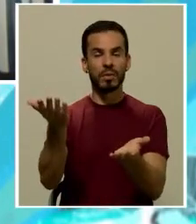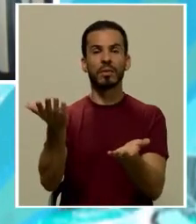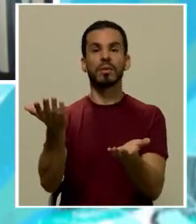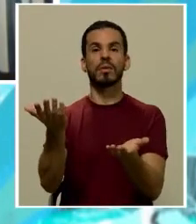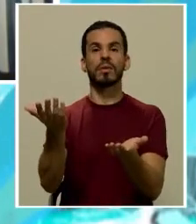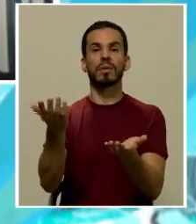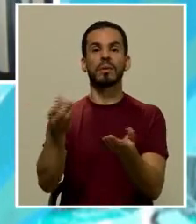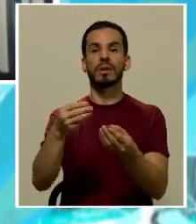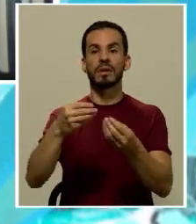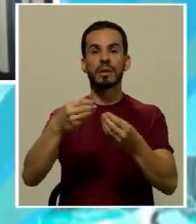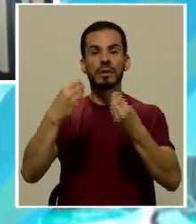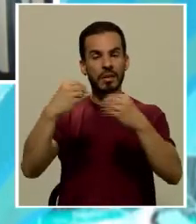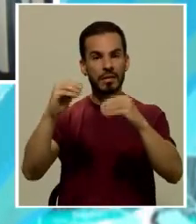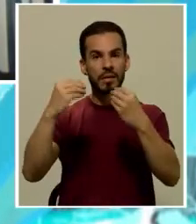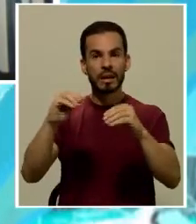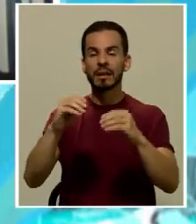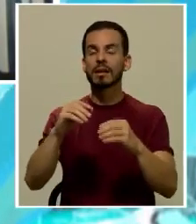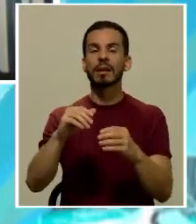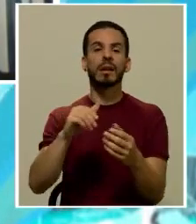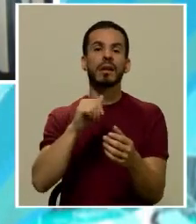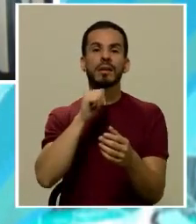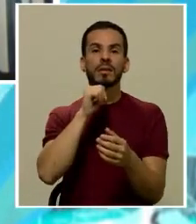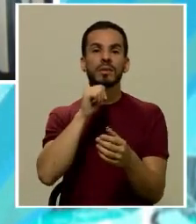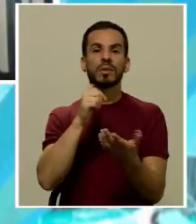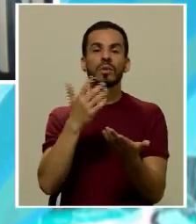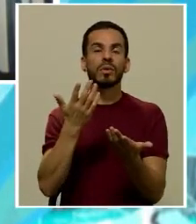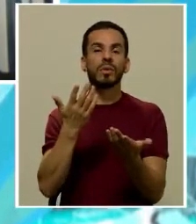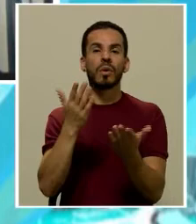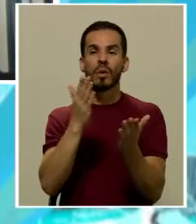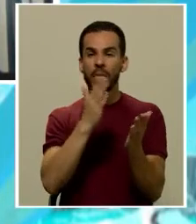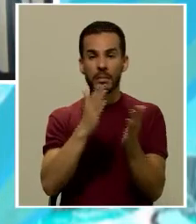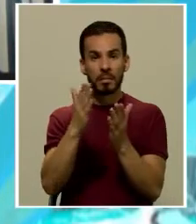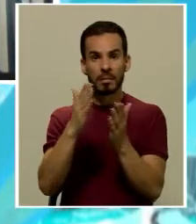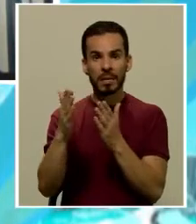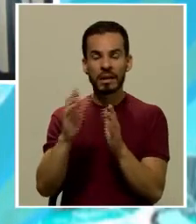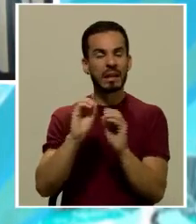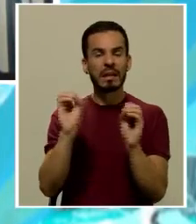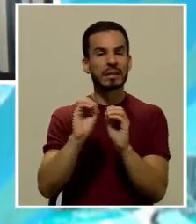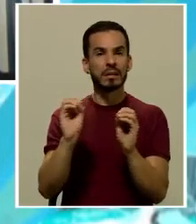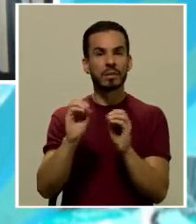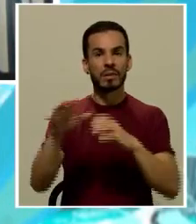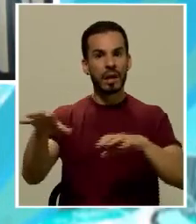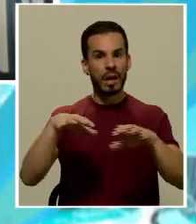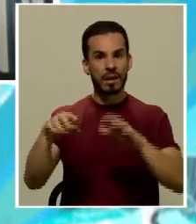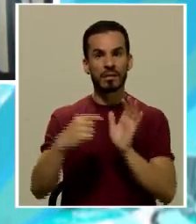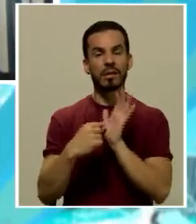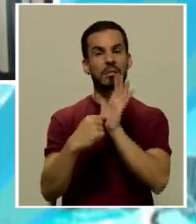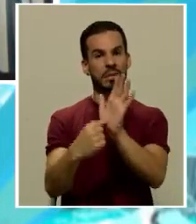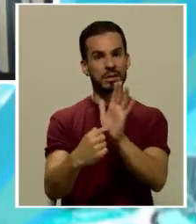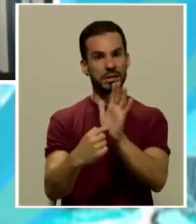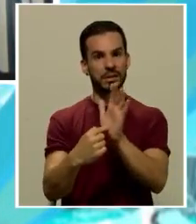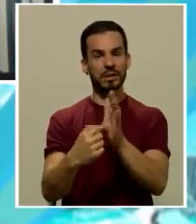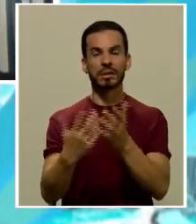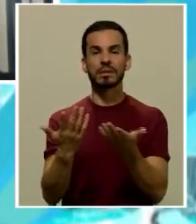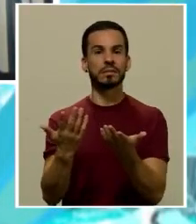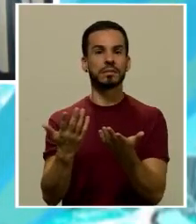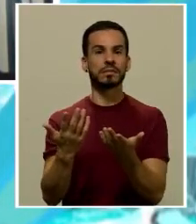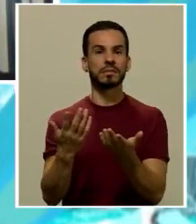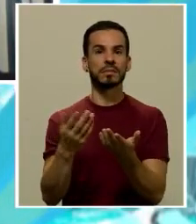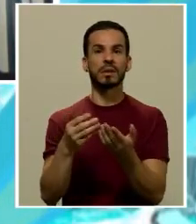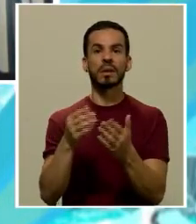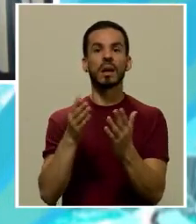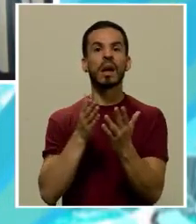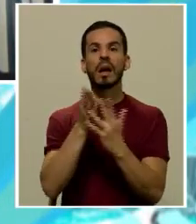y difusión y no está pues efectivamente planeada ninguna presentación por vía